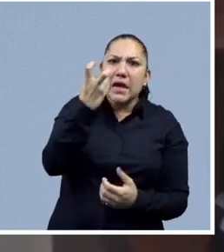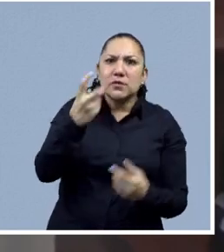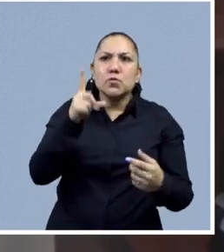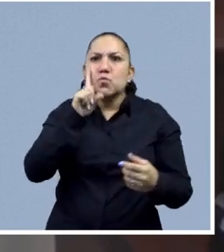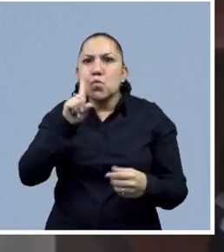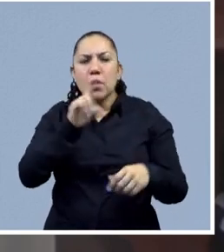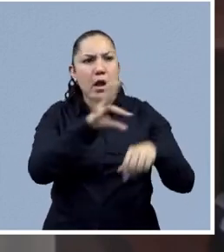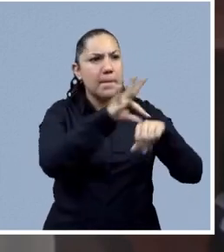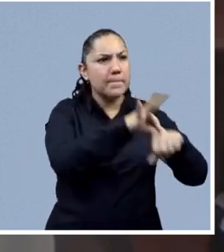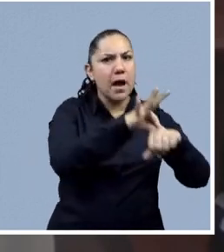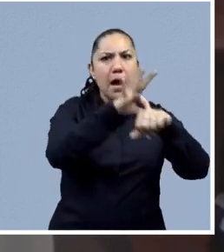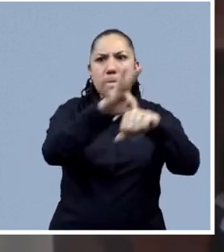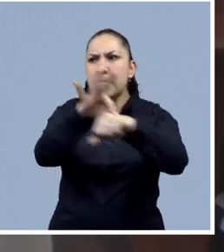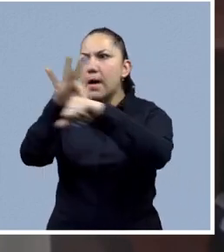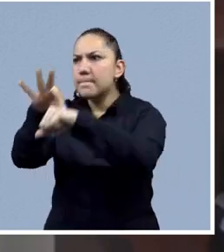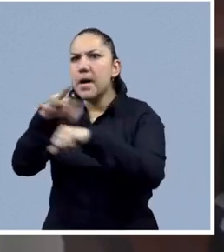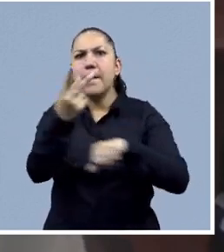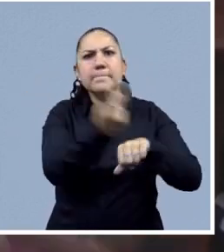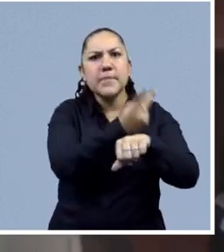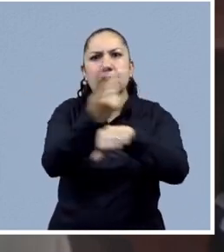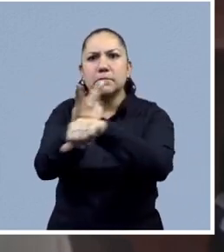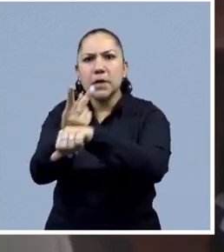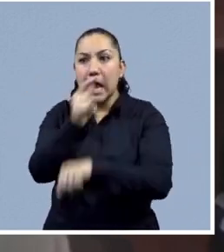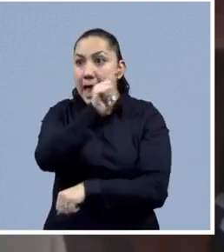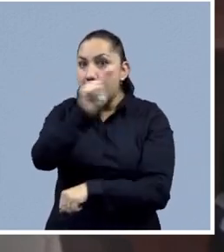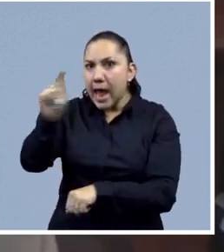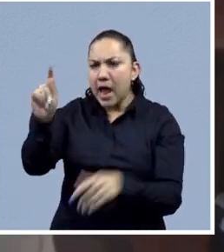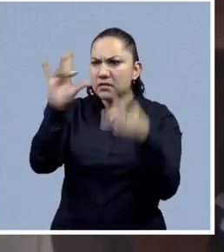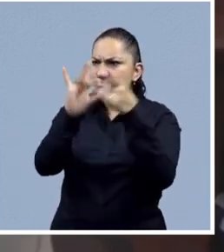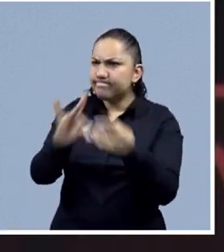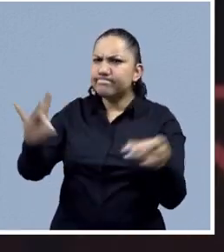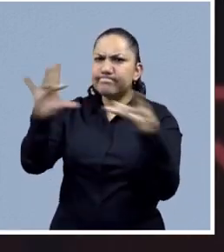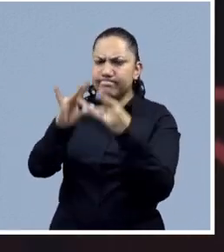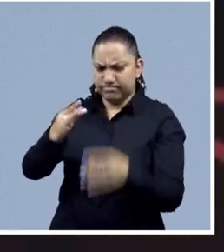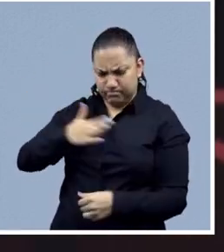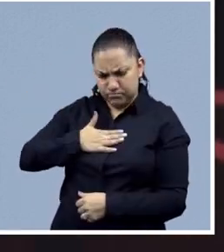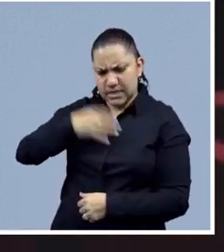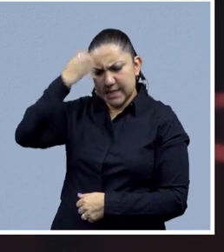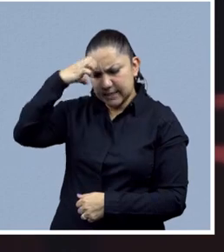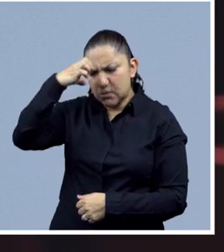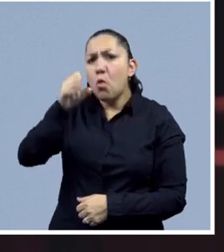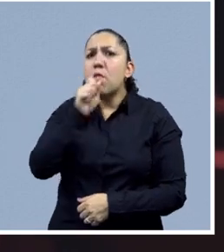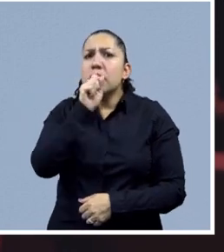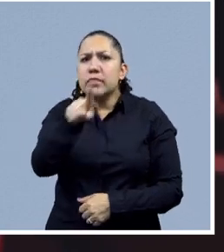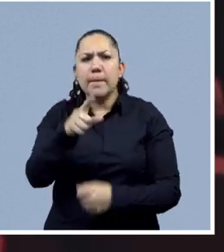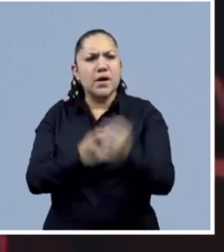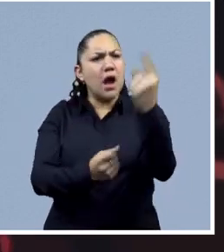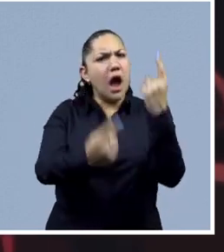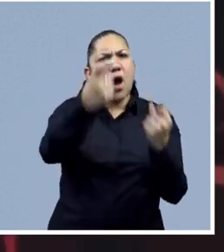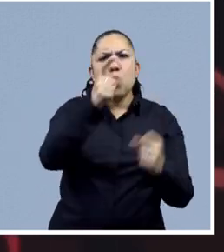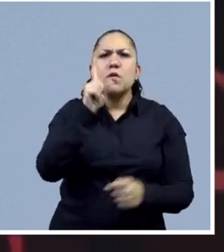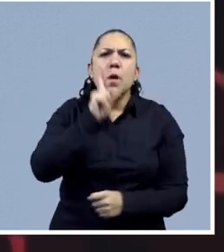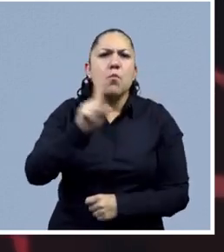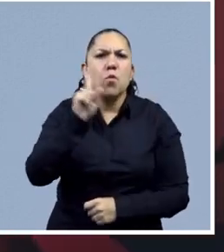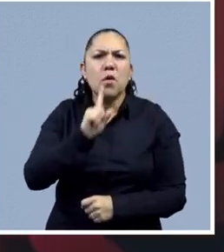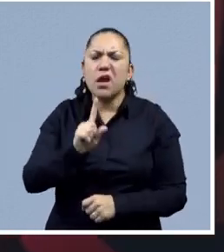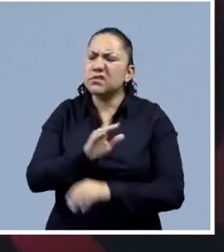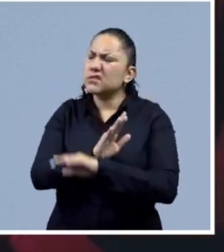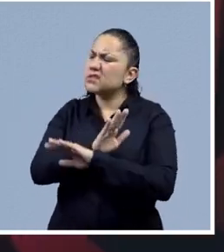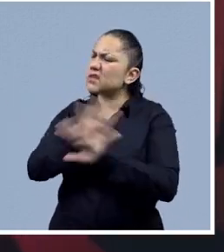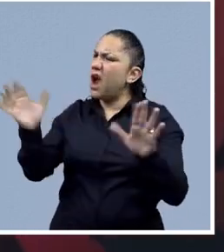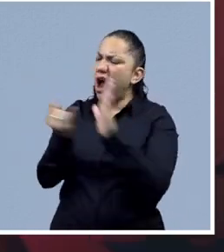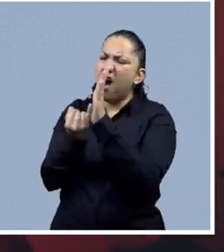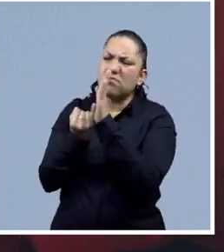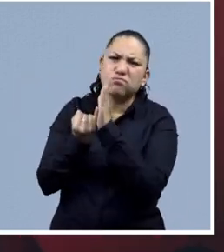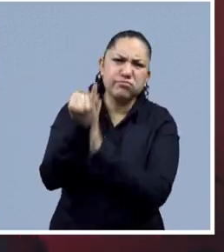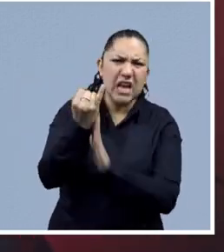mujeres, con el fin de decir a mujeres que les ha pasado, pero que al mismo tiempo dicen, ya, llegó el momento, esto es